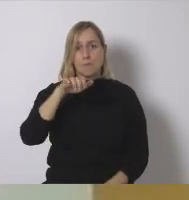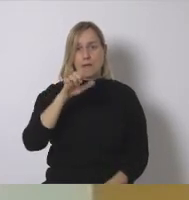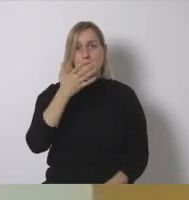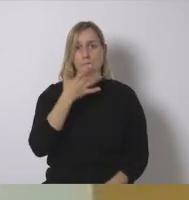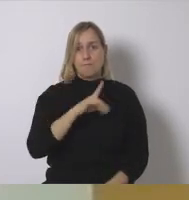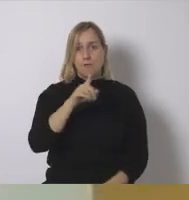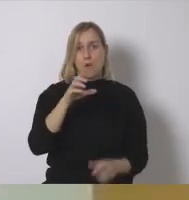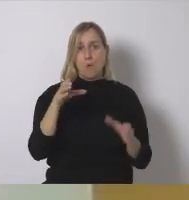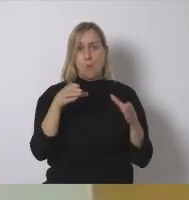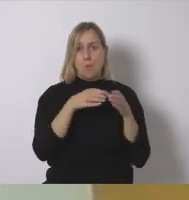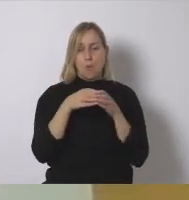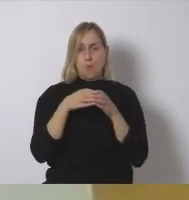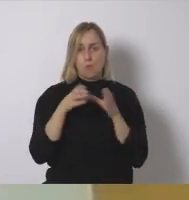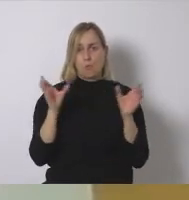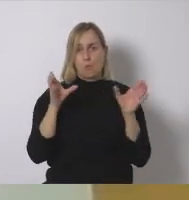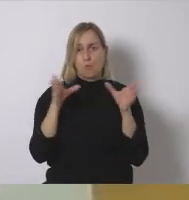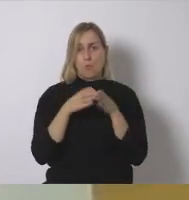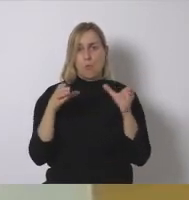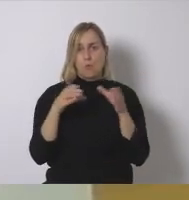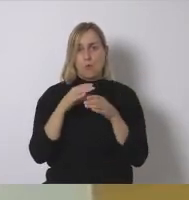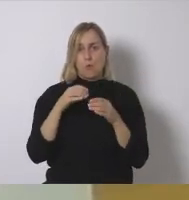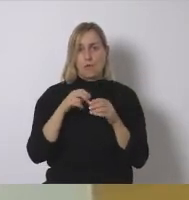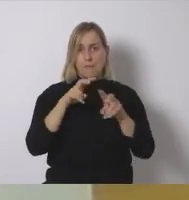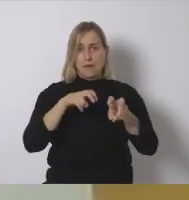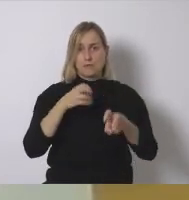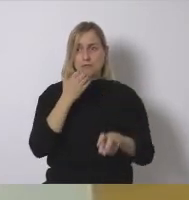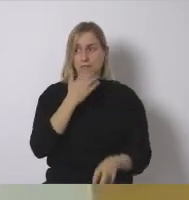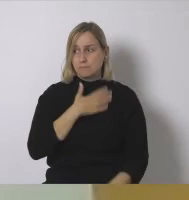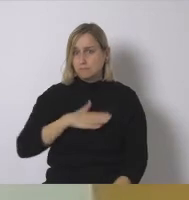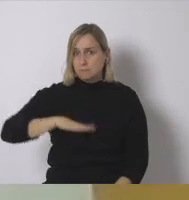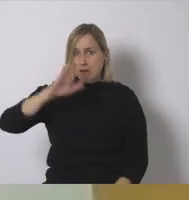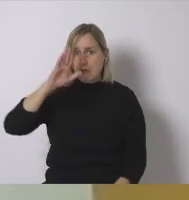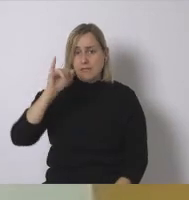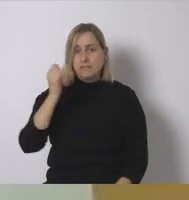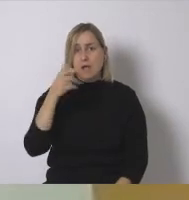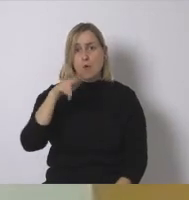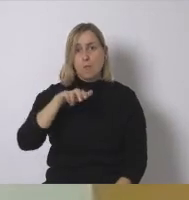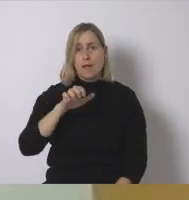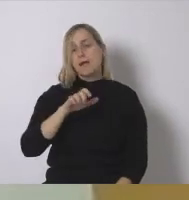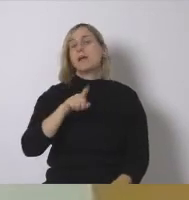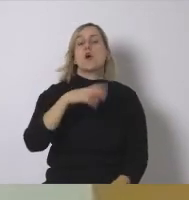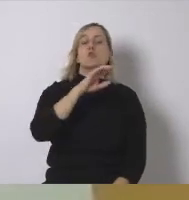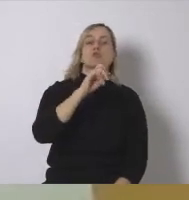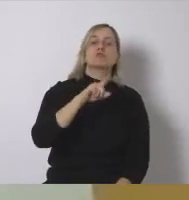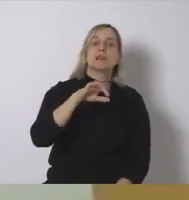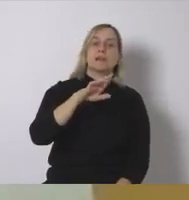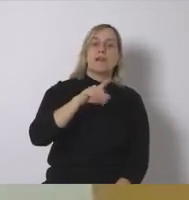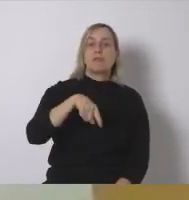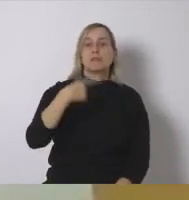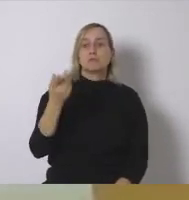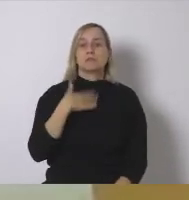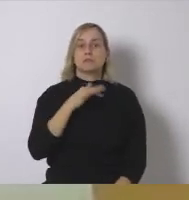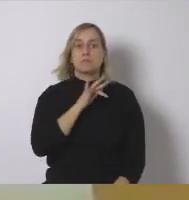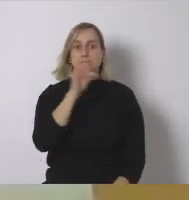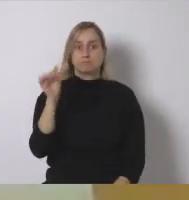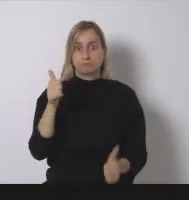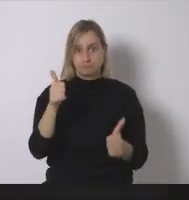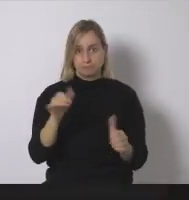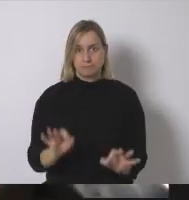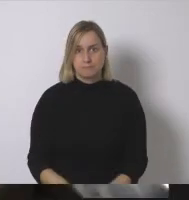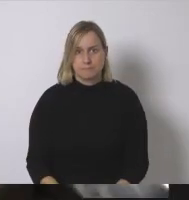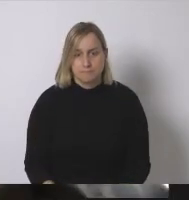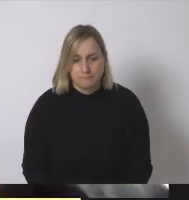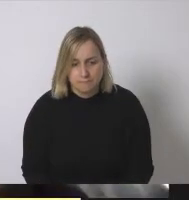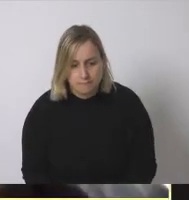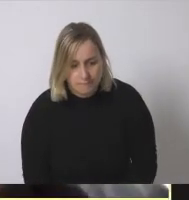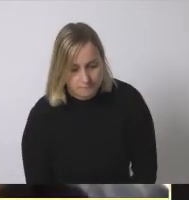personales pero creo que Jaume también es de Unión de Pagesos y querría hacer su aportación así que después de Roger te